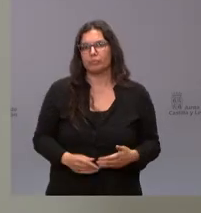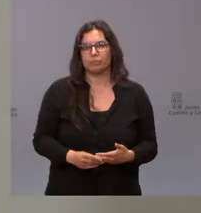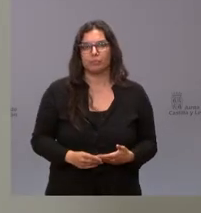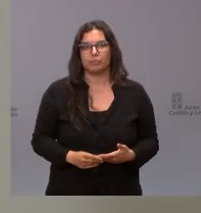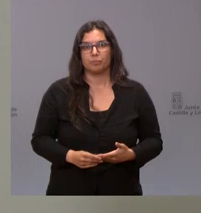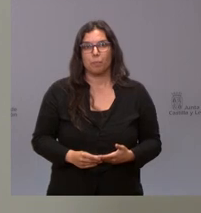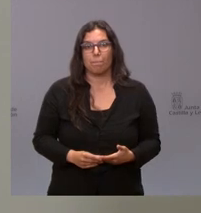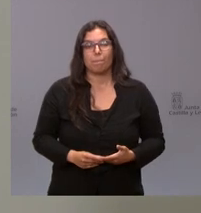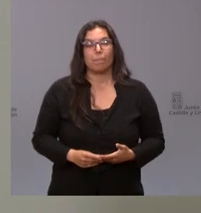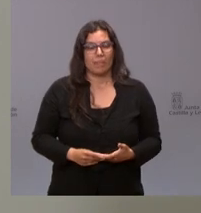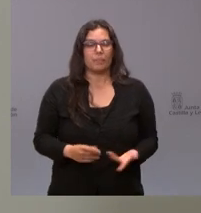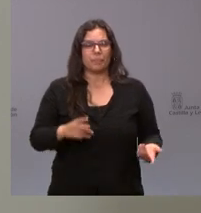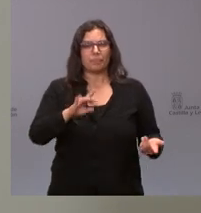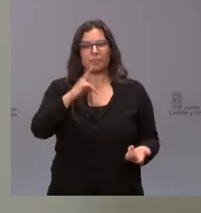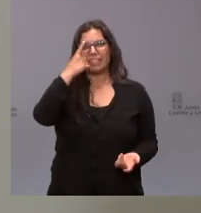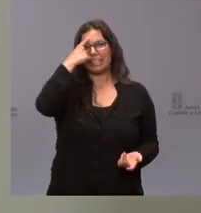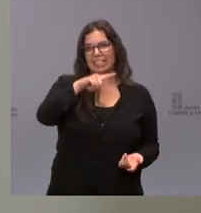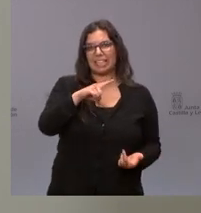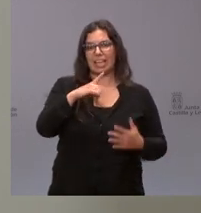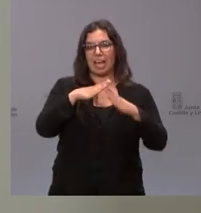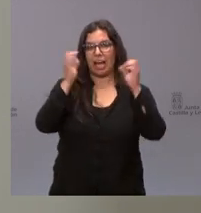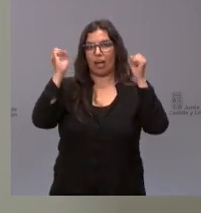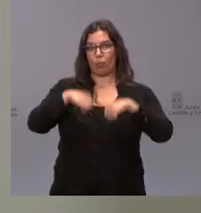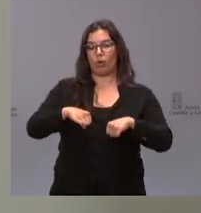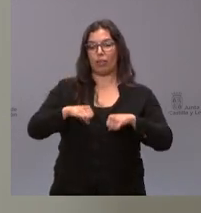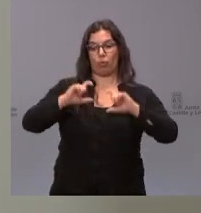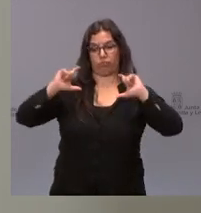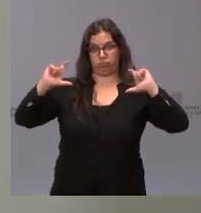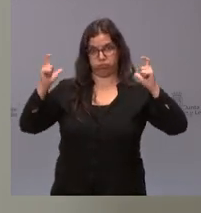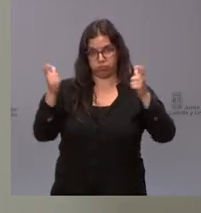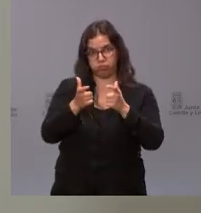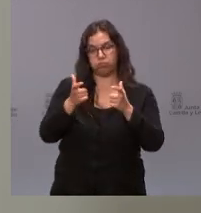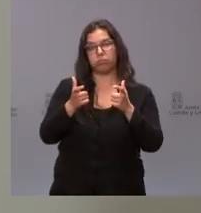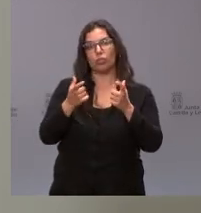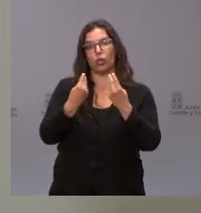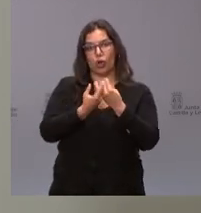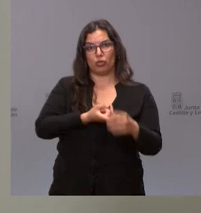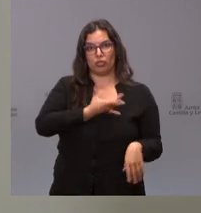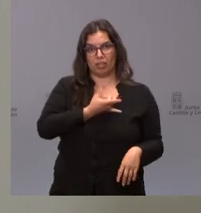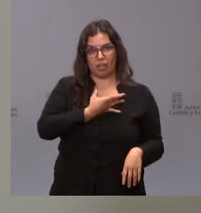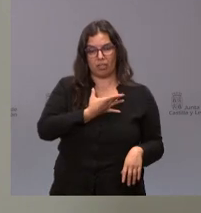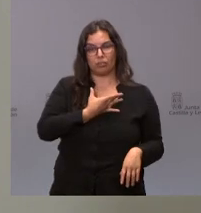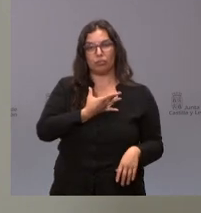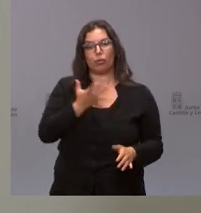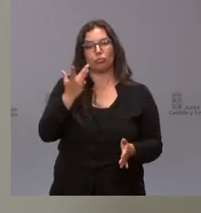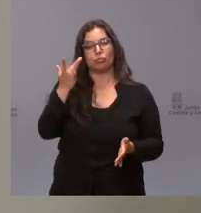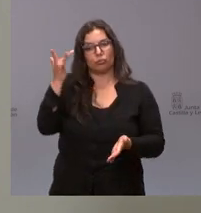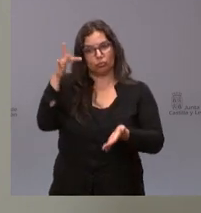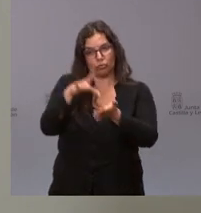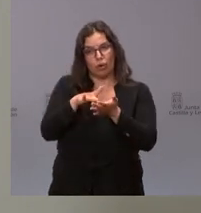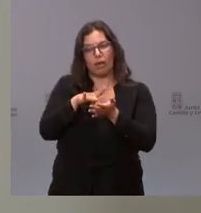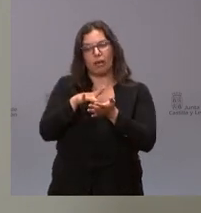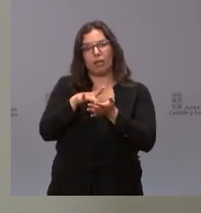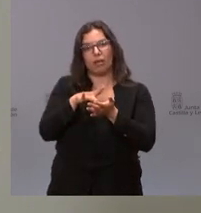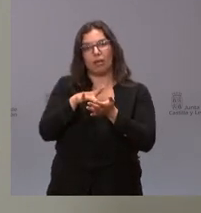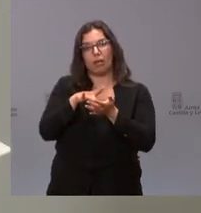sí sé que el acuerdo se produjo en la mesa y que a pesar de que el acuerdo fue